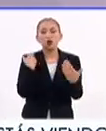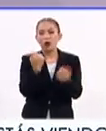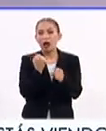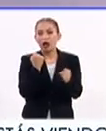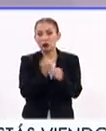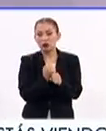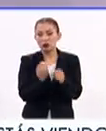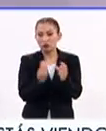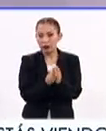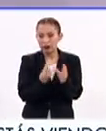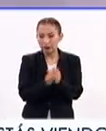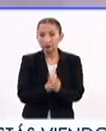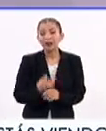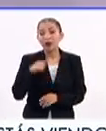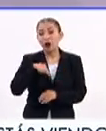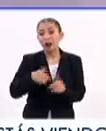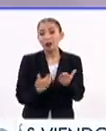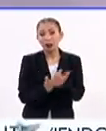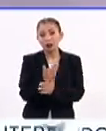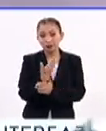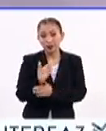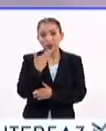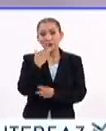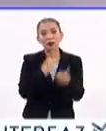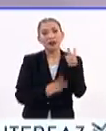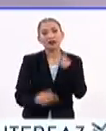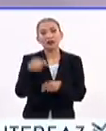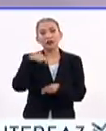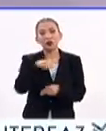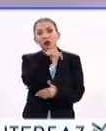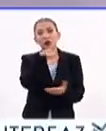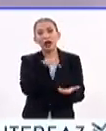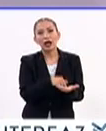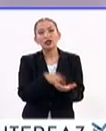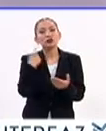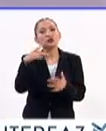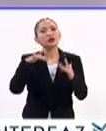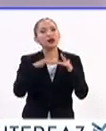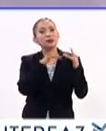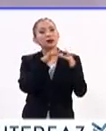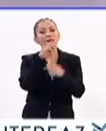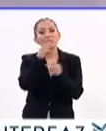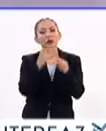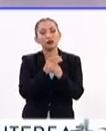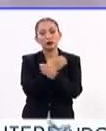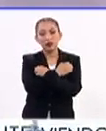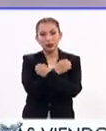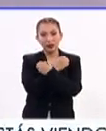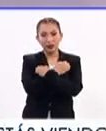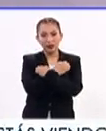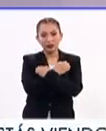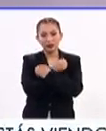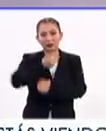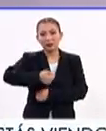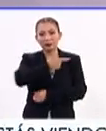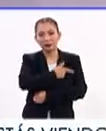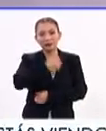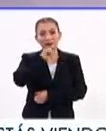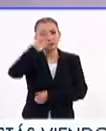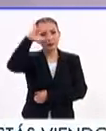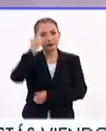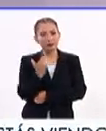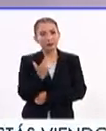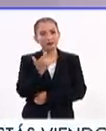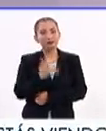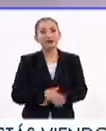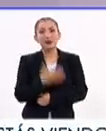ciclos escolares. Y bueno, esta mañana, como siempre, les damos la bienvenida a este programa, que es su Interfaz con el Mundo de la Educación. Saludamos con mucho gusto a